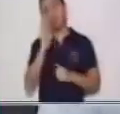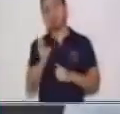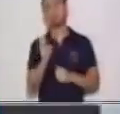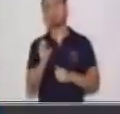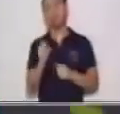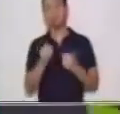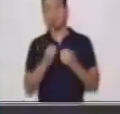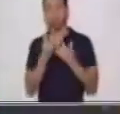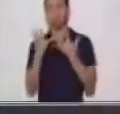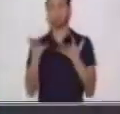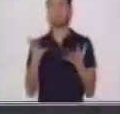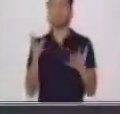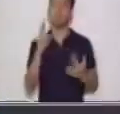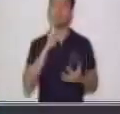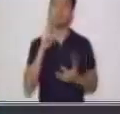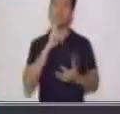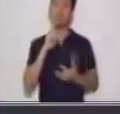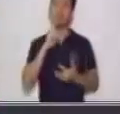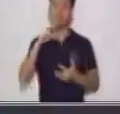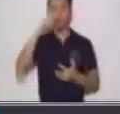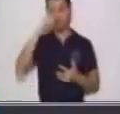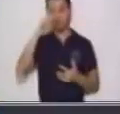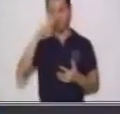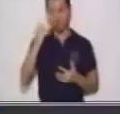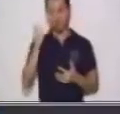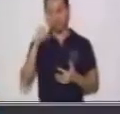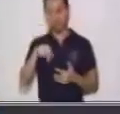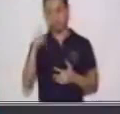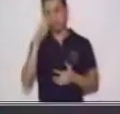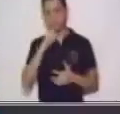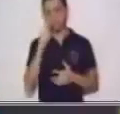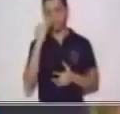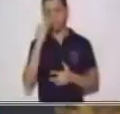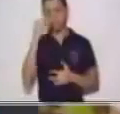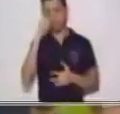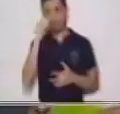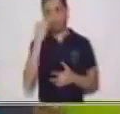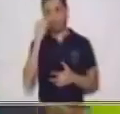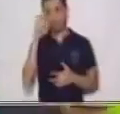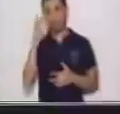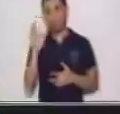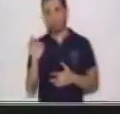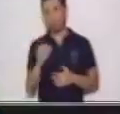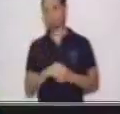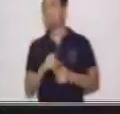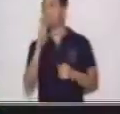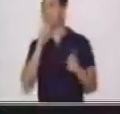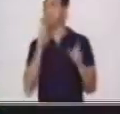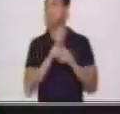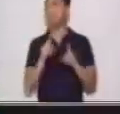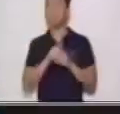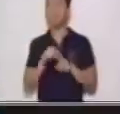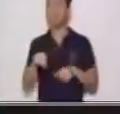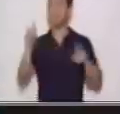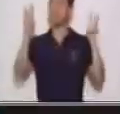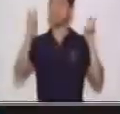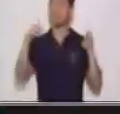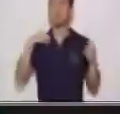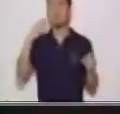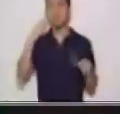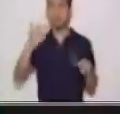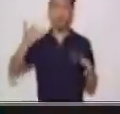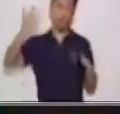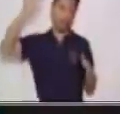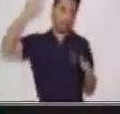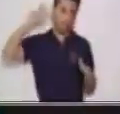expresión de un verbo transitivo. También vamos a recordar algún tema que lo vimos anteriormente